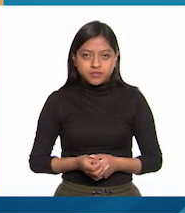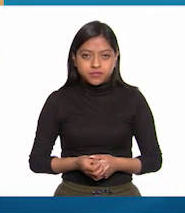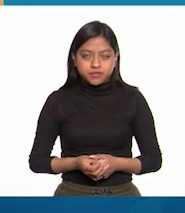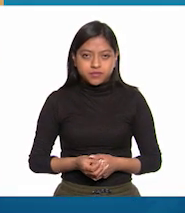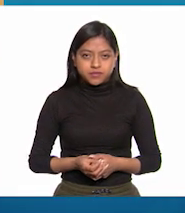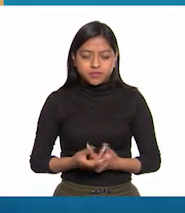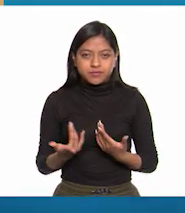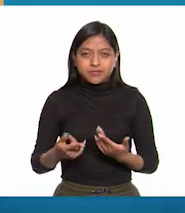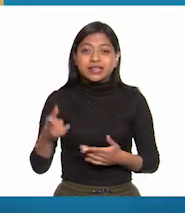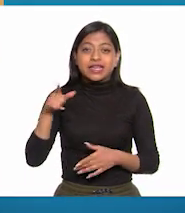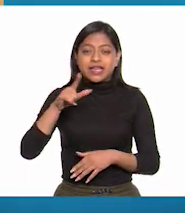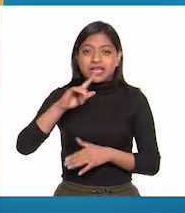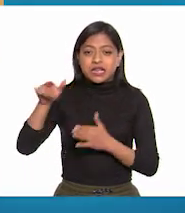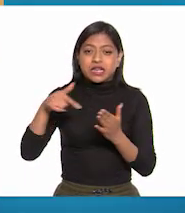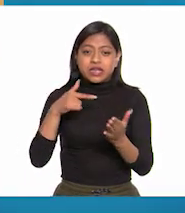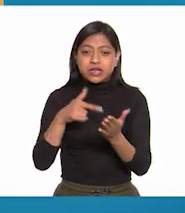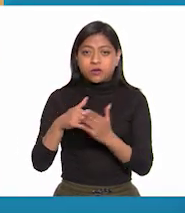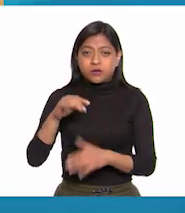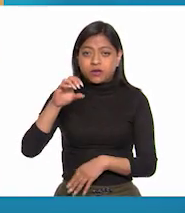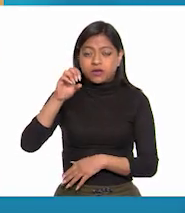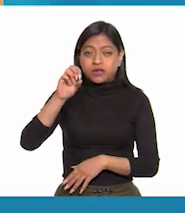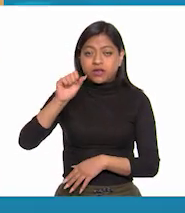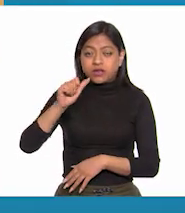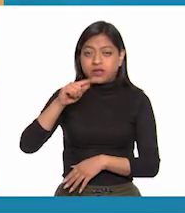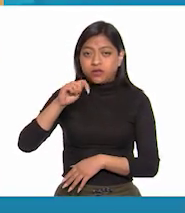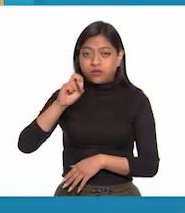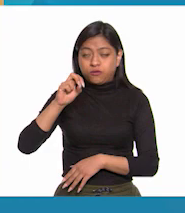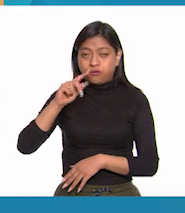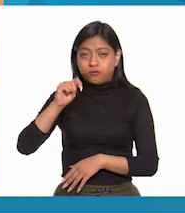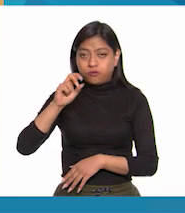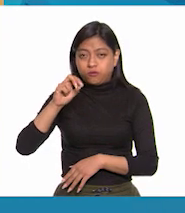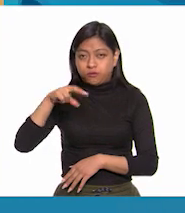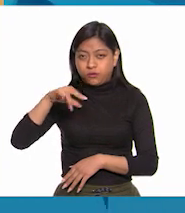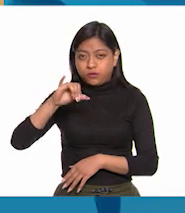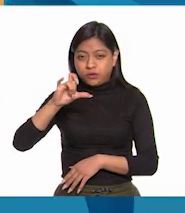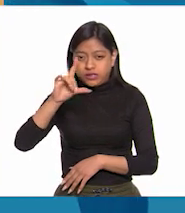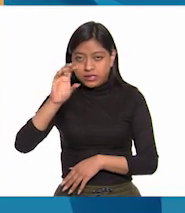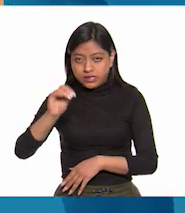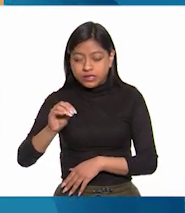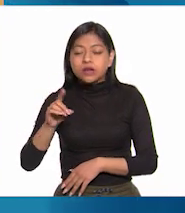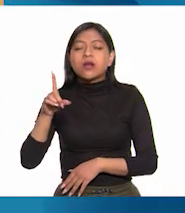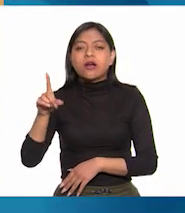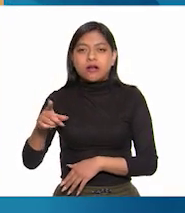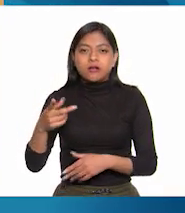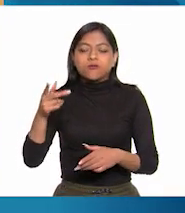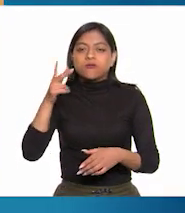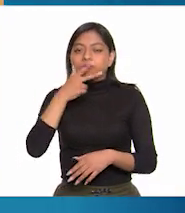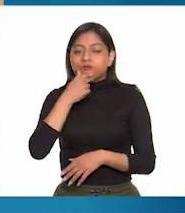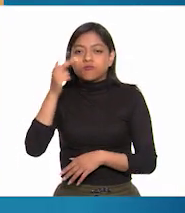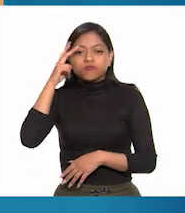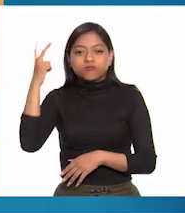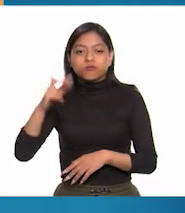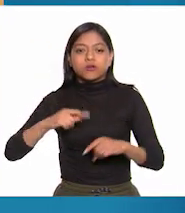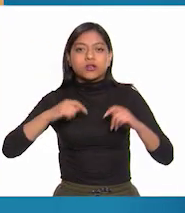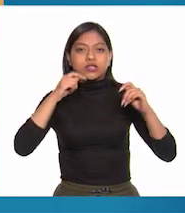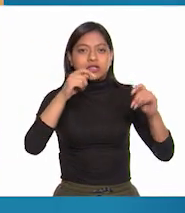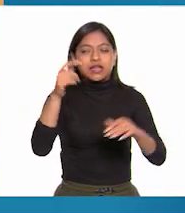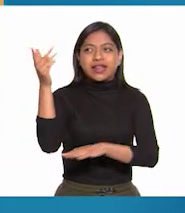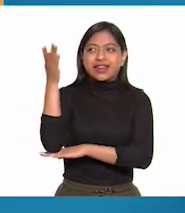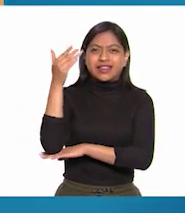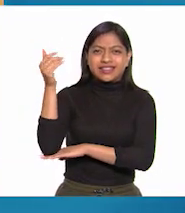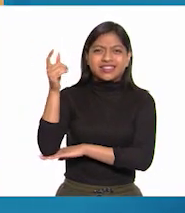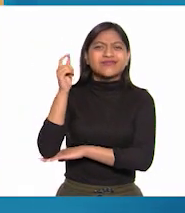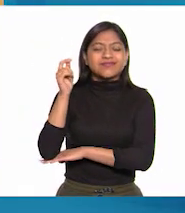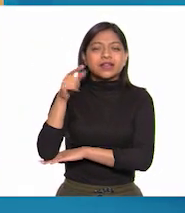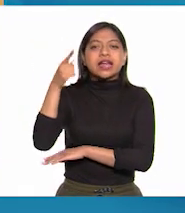En el santuario de Adotonilco, Hidalgo dio a las fuerzas insurgentes su primera bandera, una imagen de la Virgen de